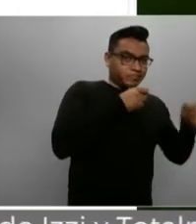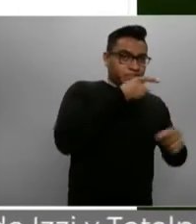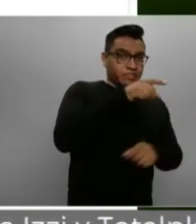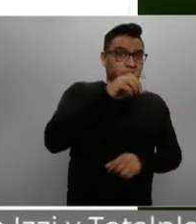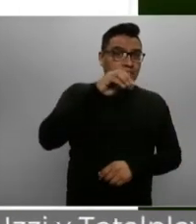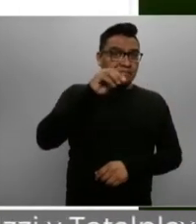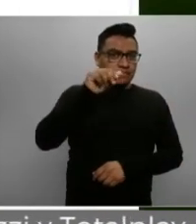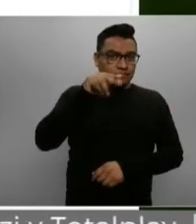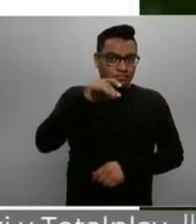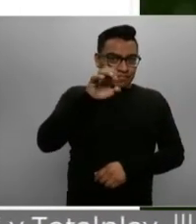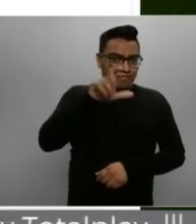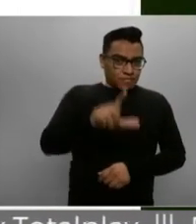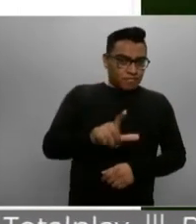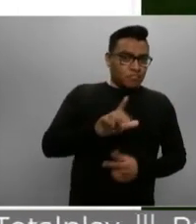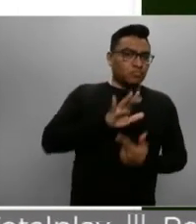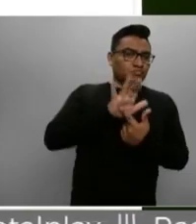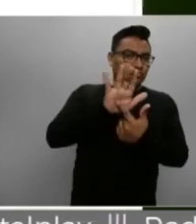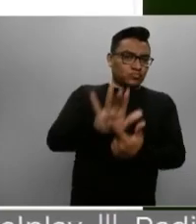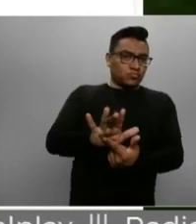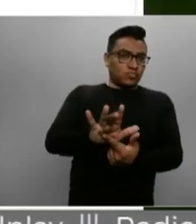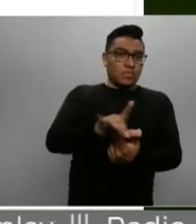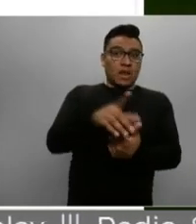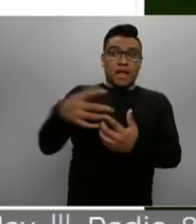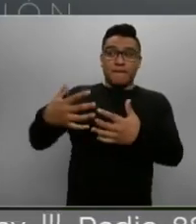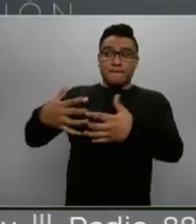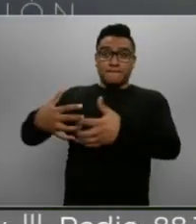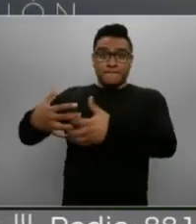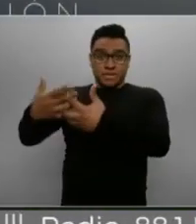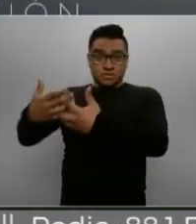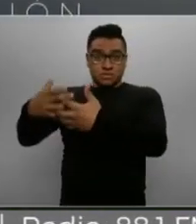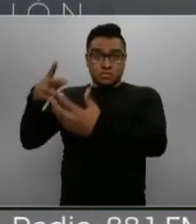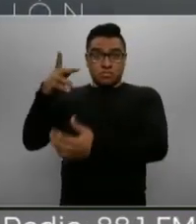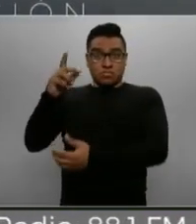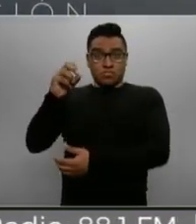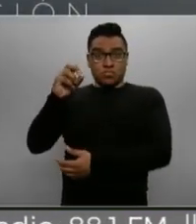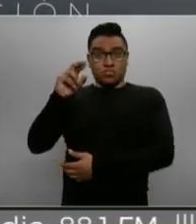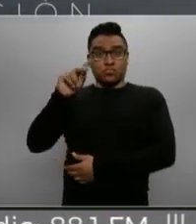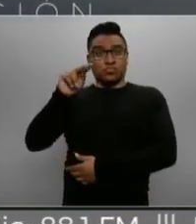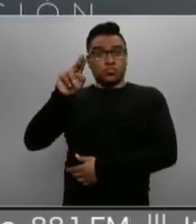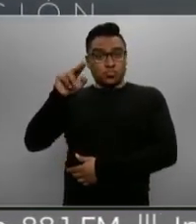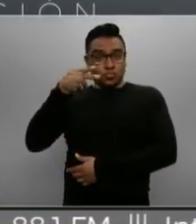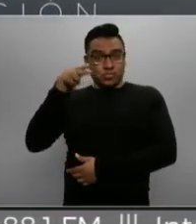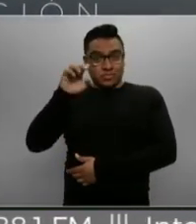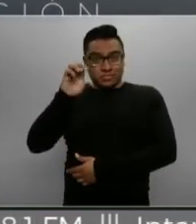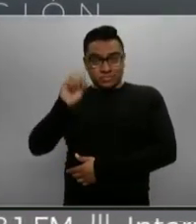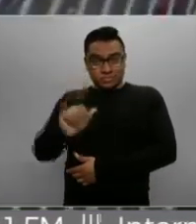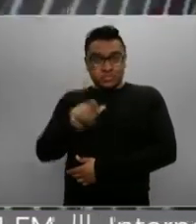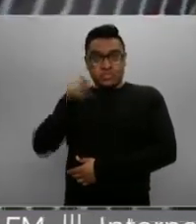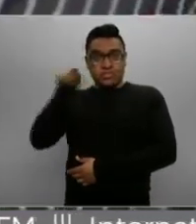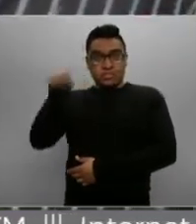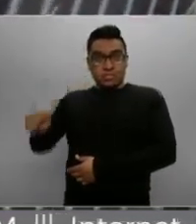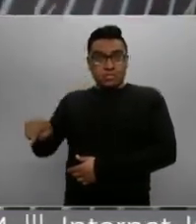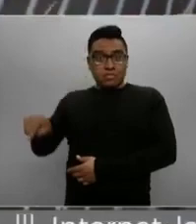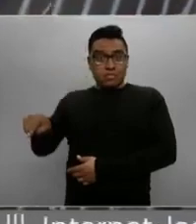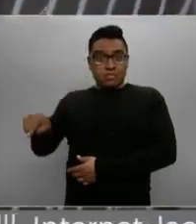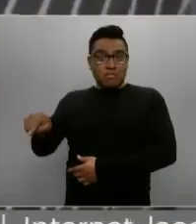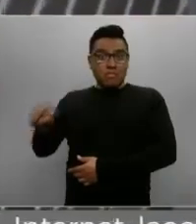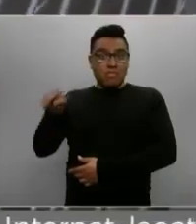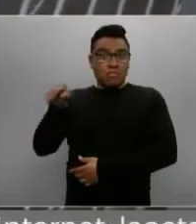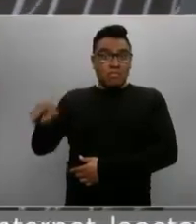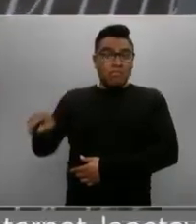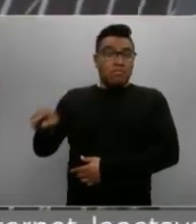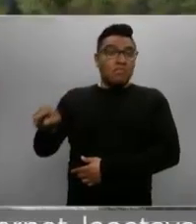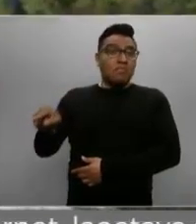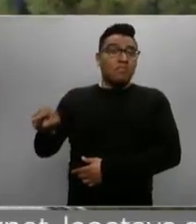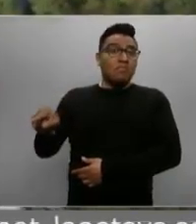que está asociada a la portuguesa, pues está acusada, está acusada